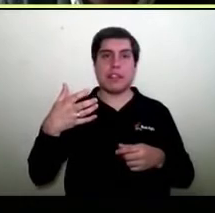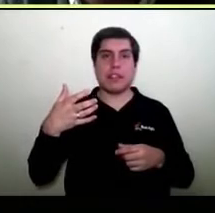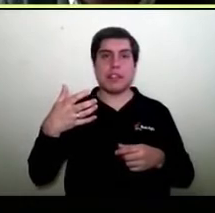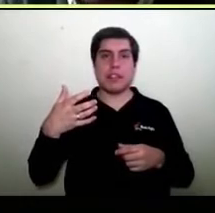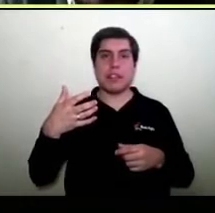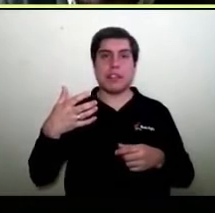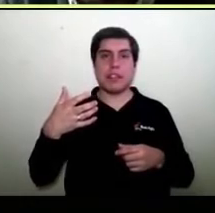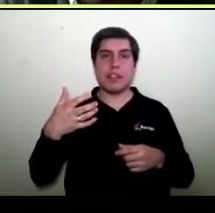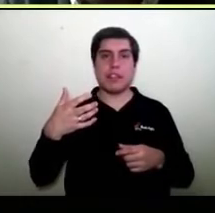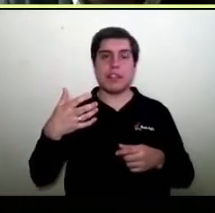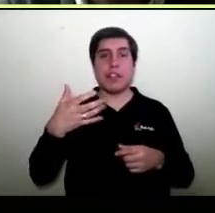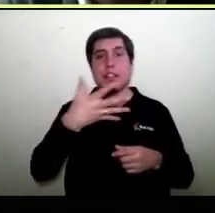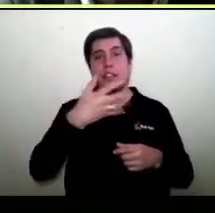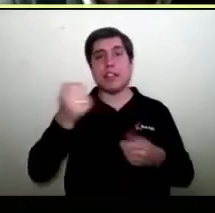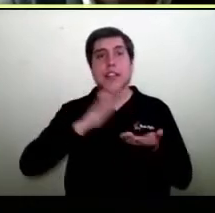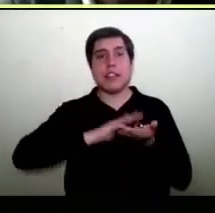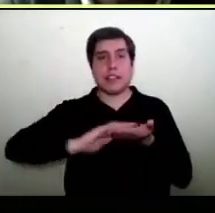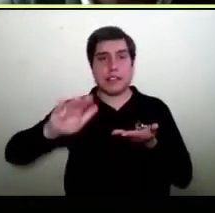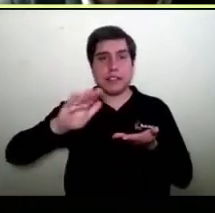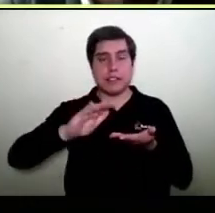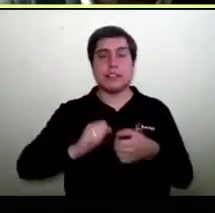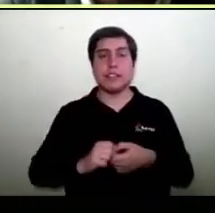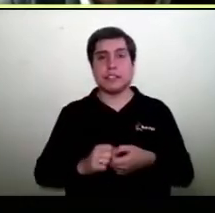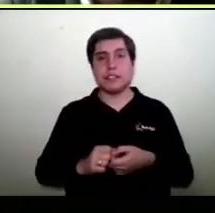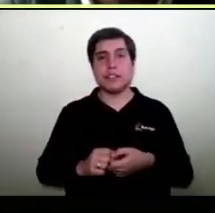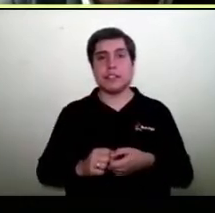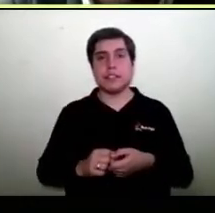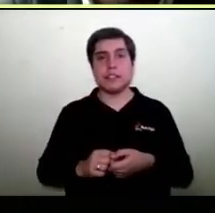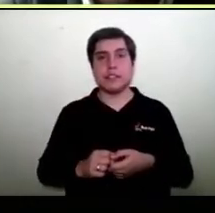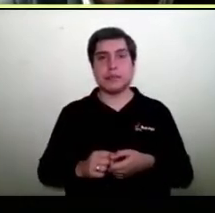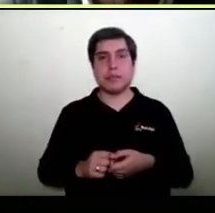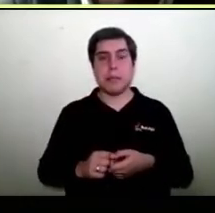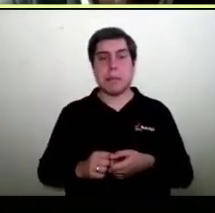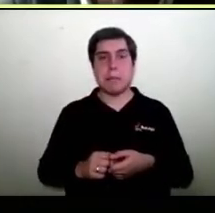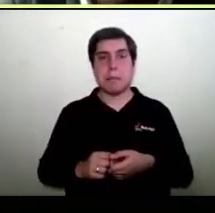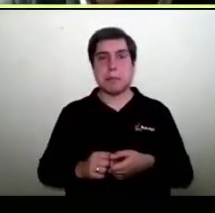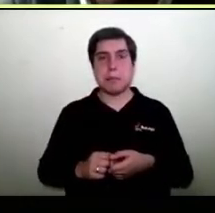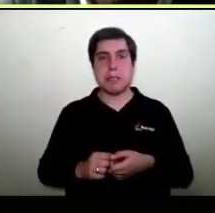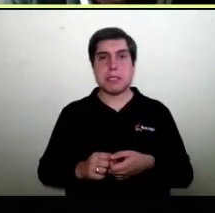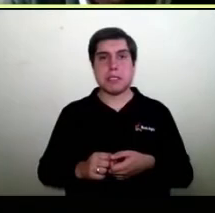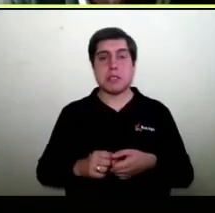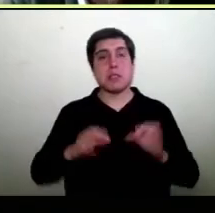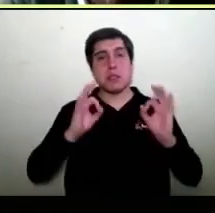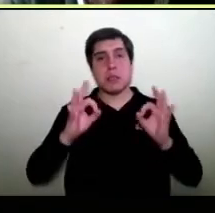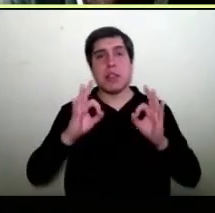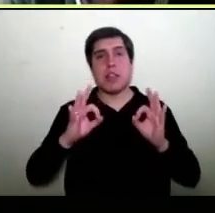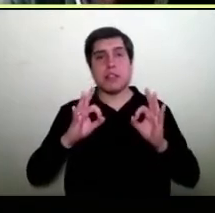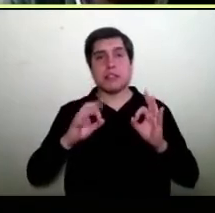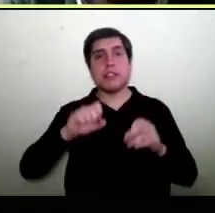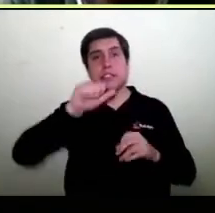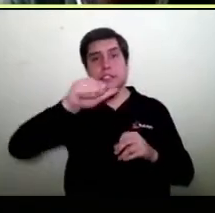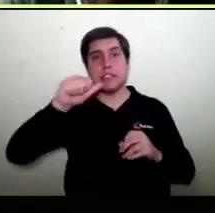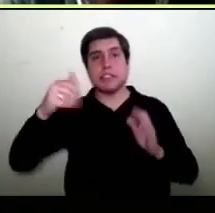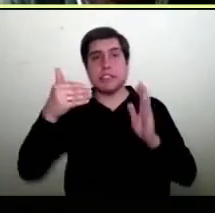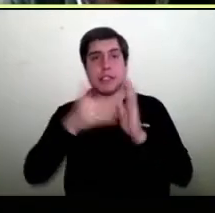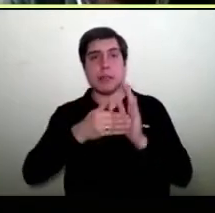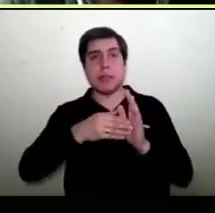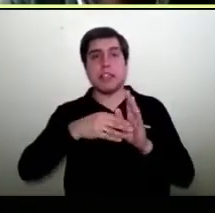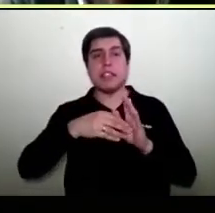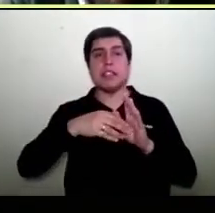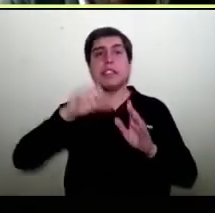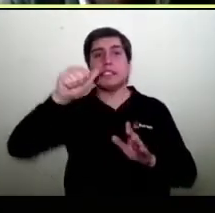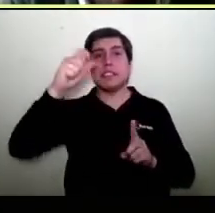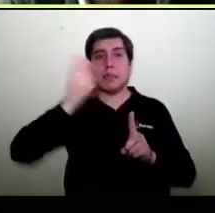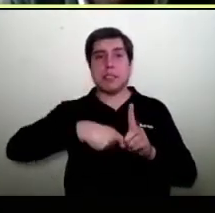estudio, una membresía sin costo que hay que postular, pero el valor 66.000 pesos o 12